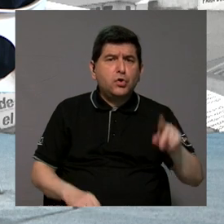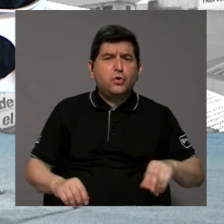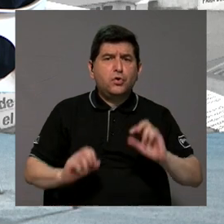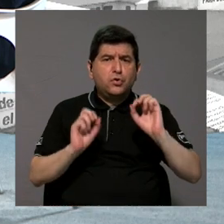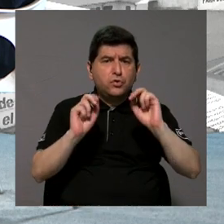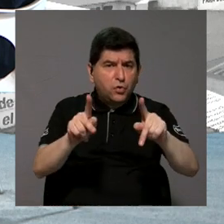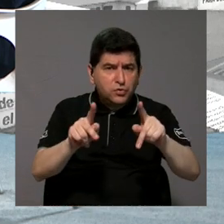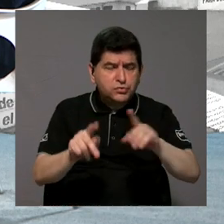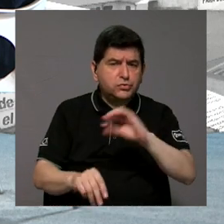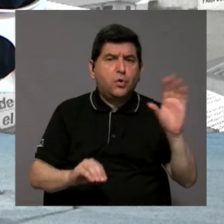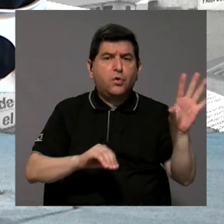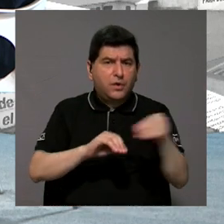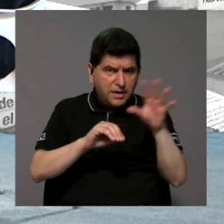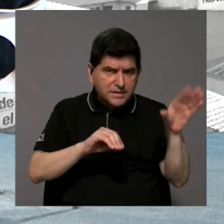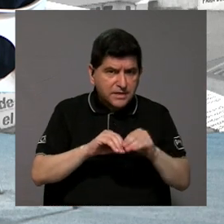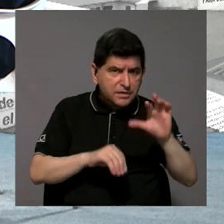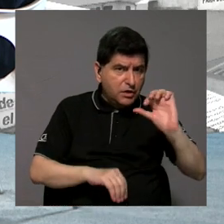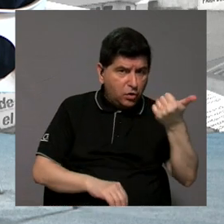hay posibilidades de más?